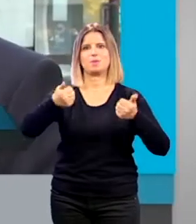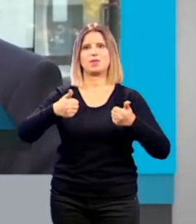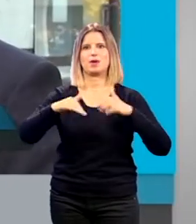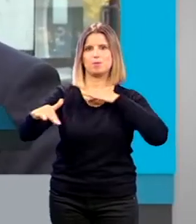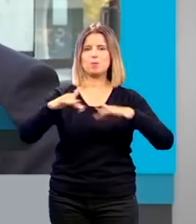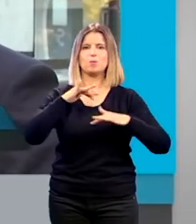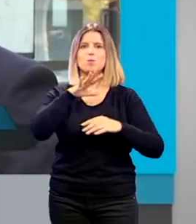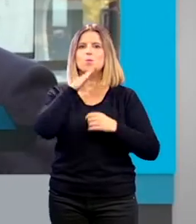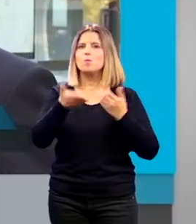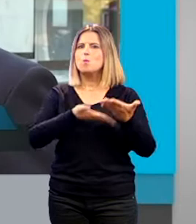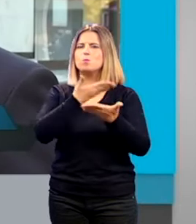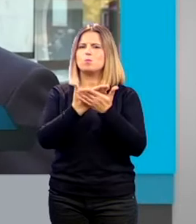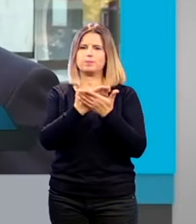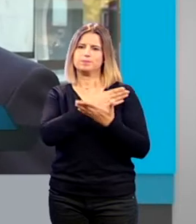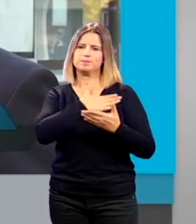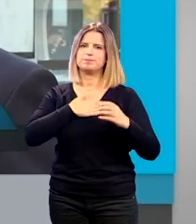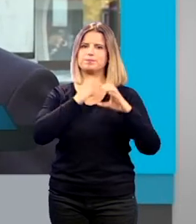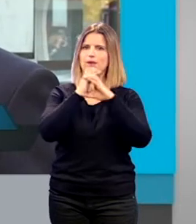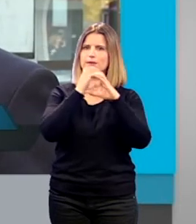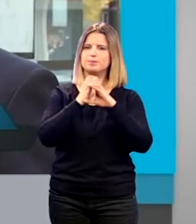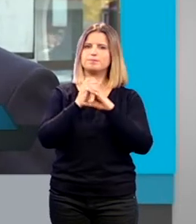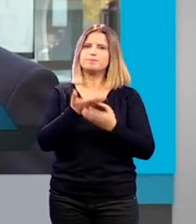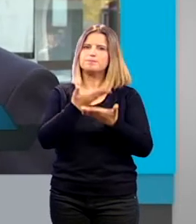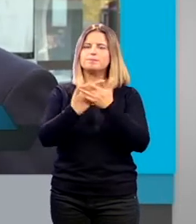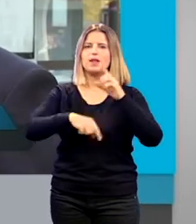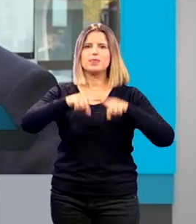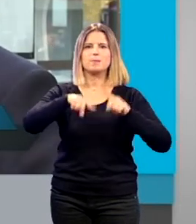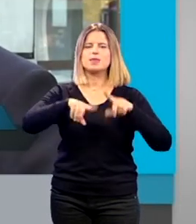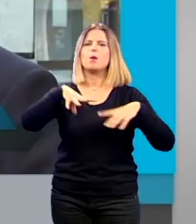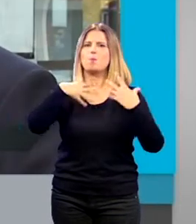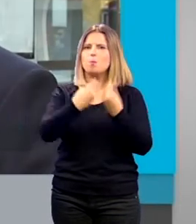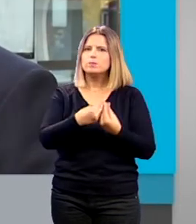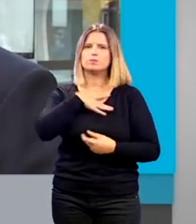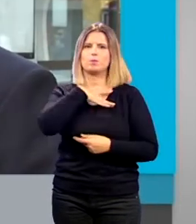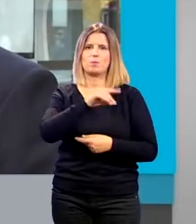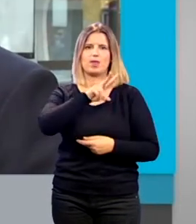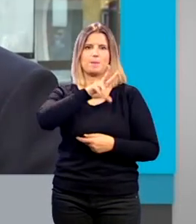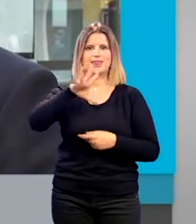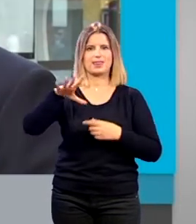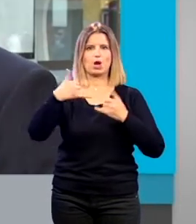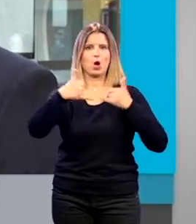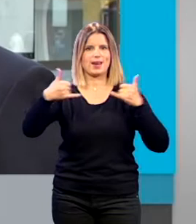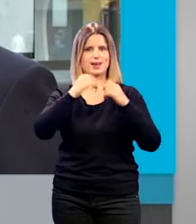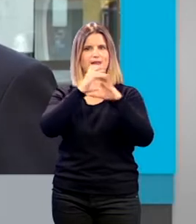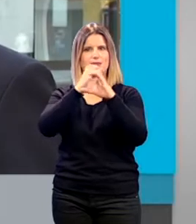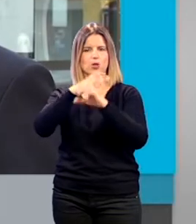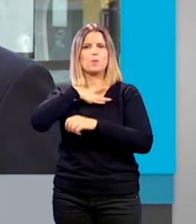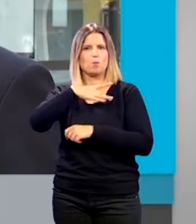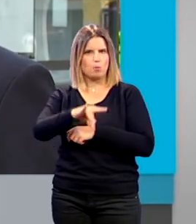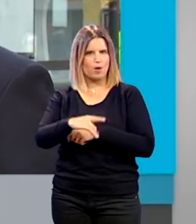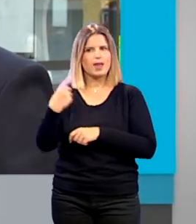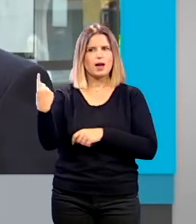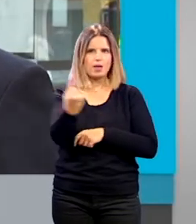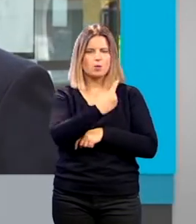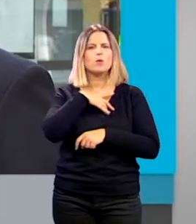parada a demanda se pueda extender a las 25 líneas que componen el transporte urbano de la ciudad creemos que se